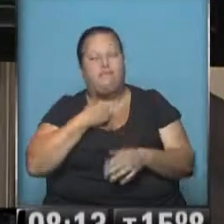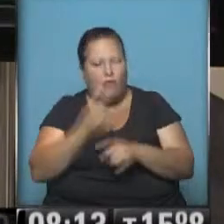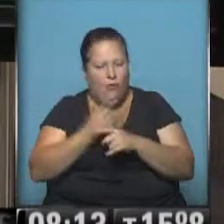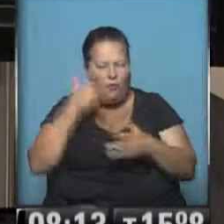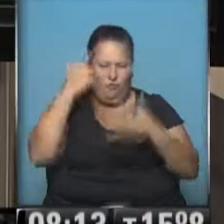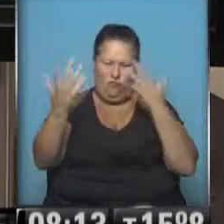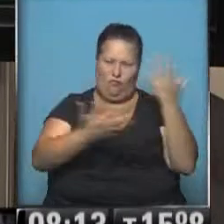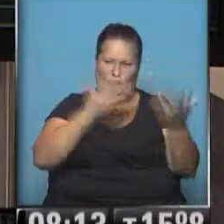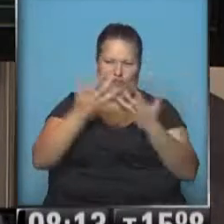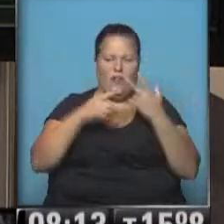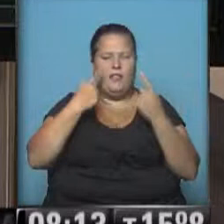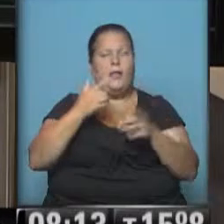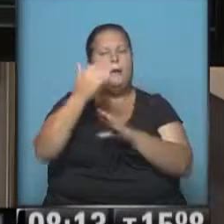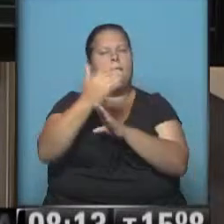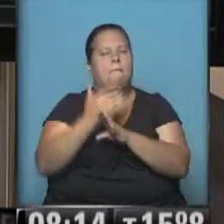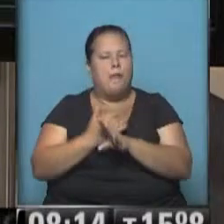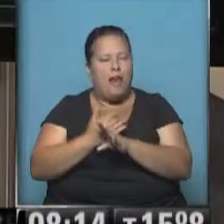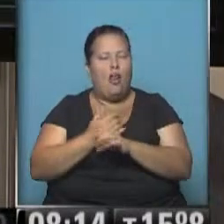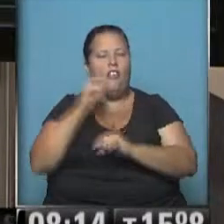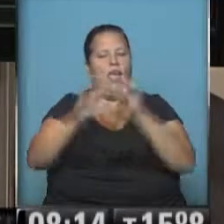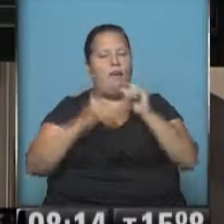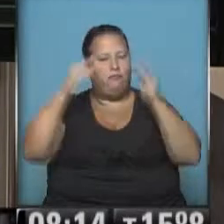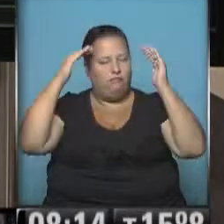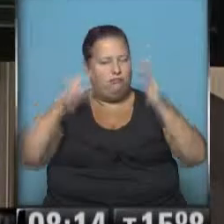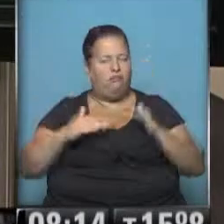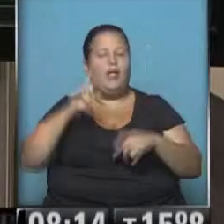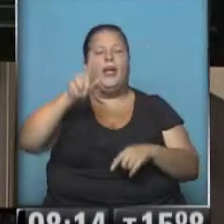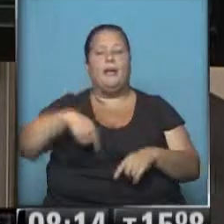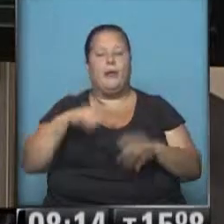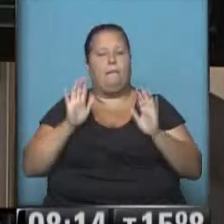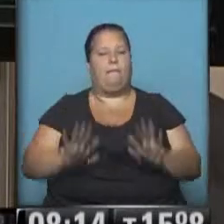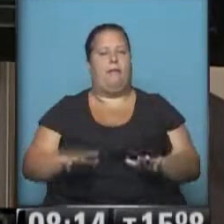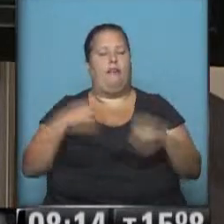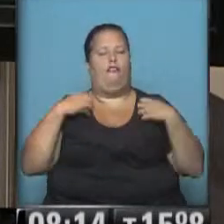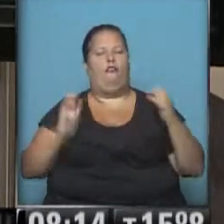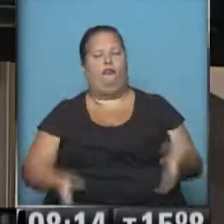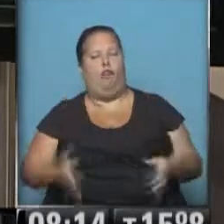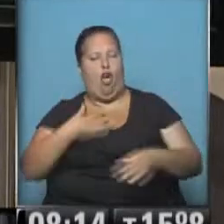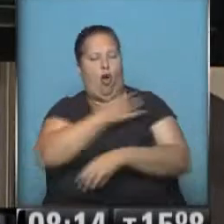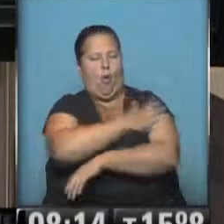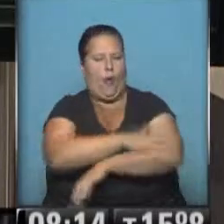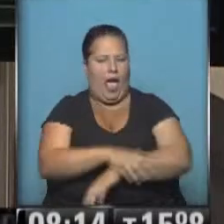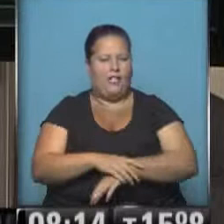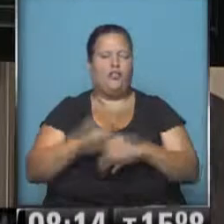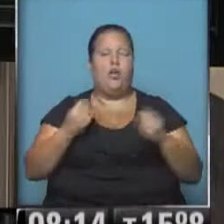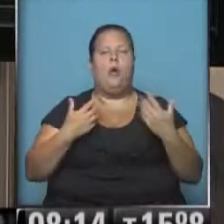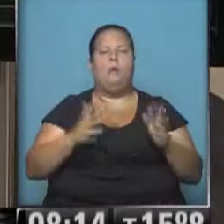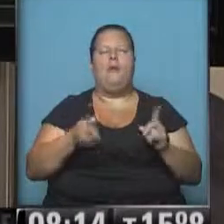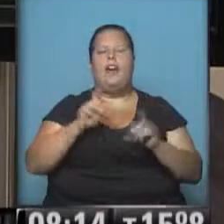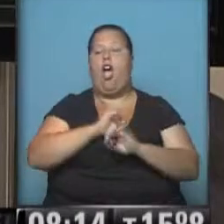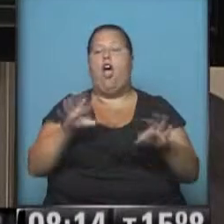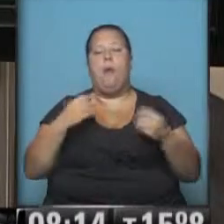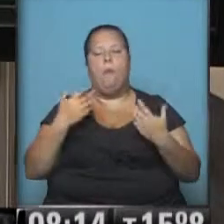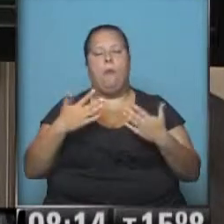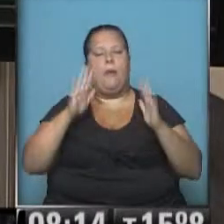confusión y empieza a descender en forma simétrica, causando parálisis fláxida de los miembros inferiores y lo que puede ser fatal,